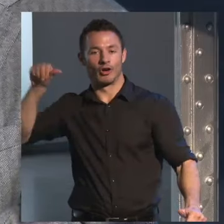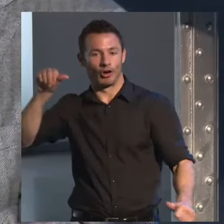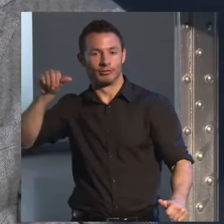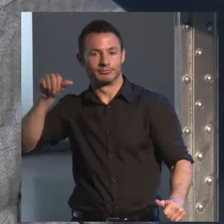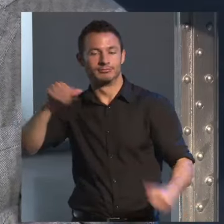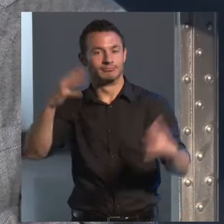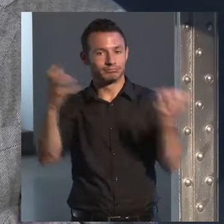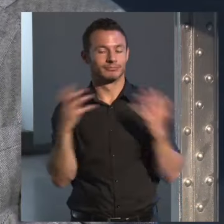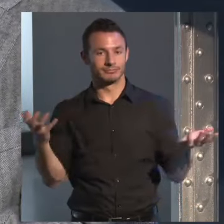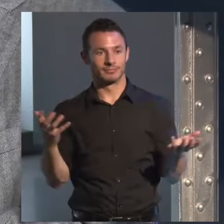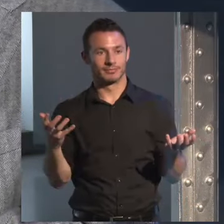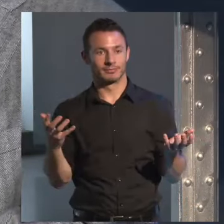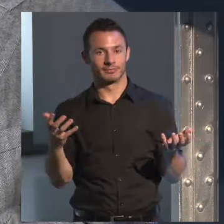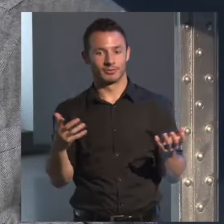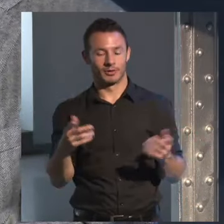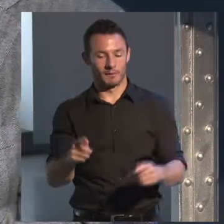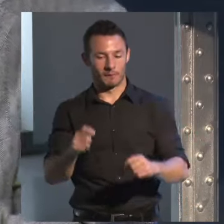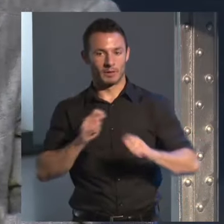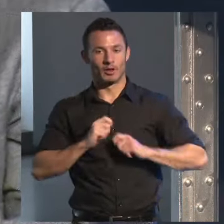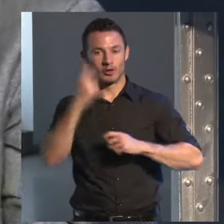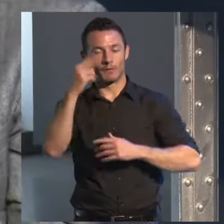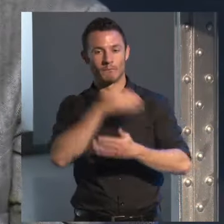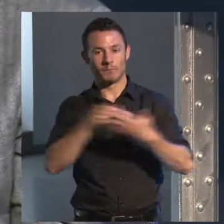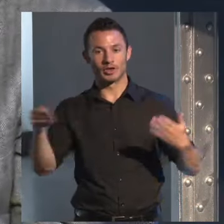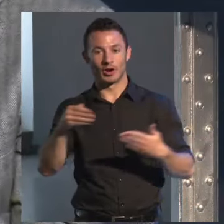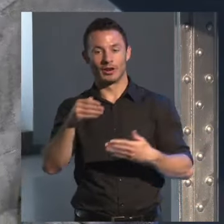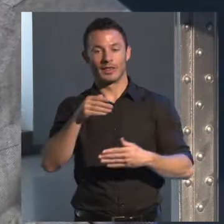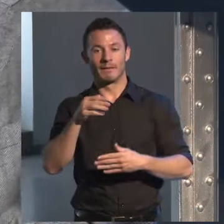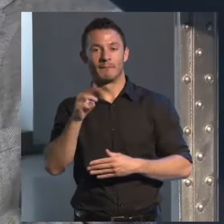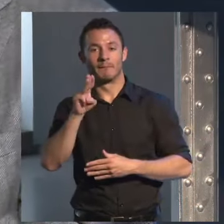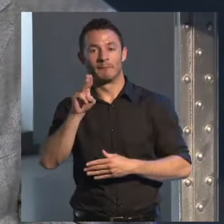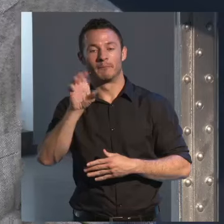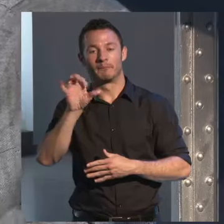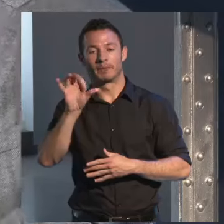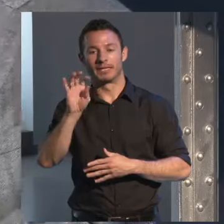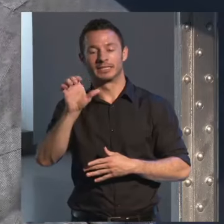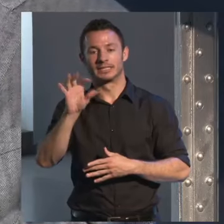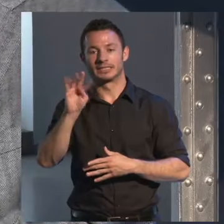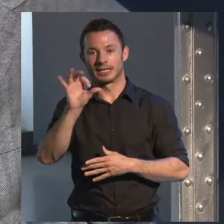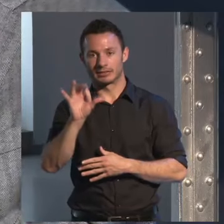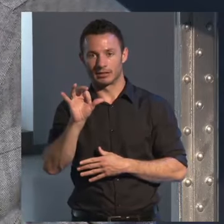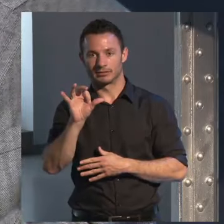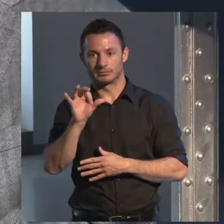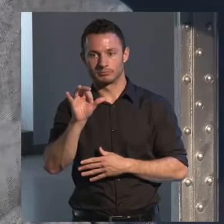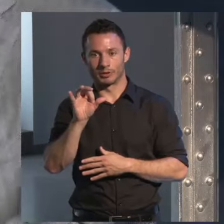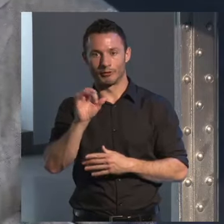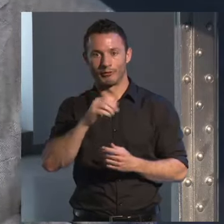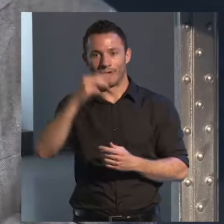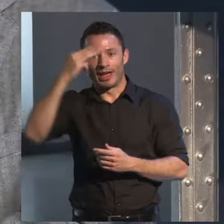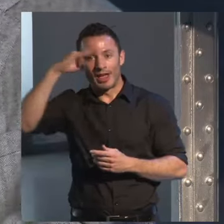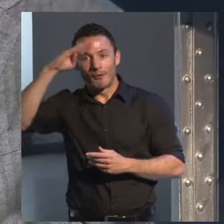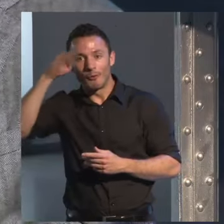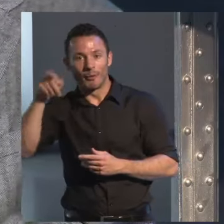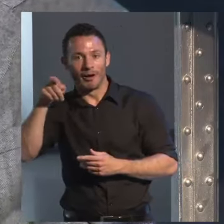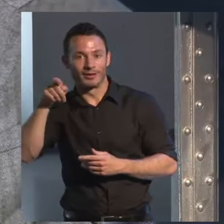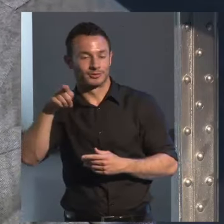en el año 96 en Cuba aquello era lo más grande del mundo lo más grande del mundo y dos meses más